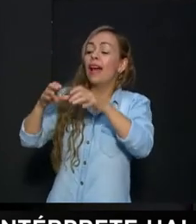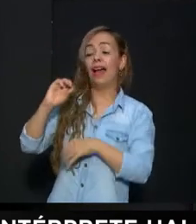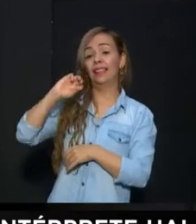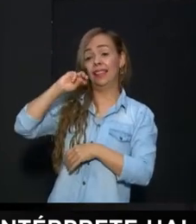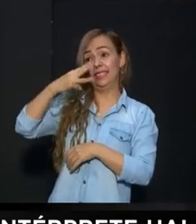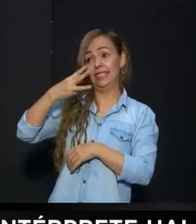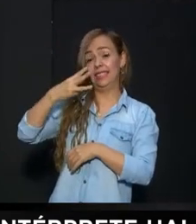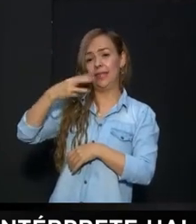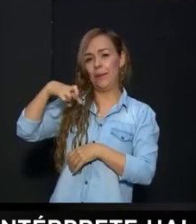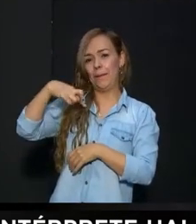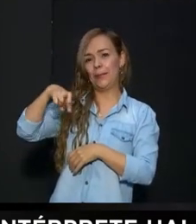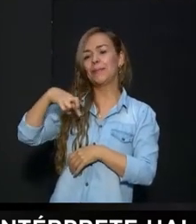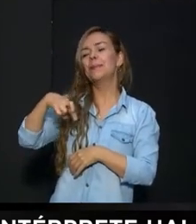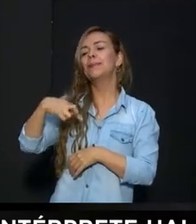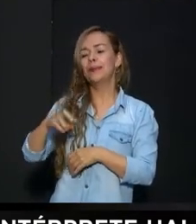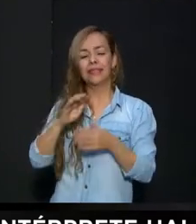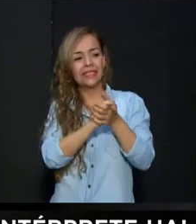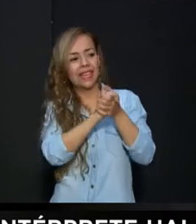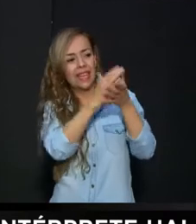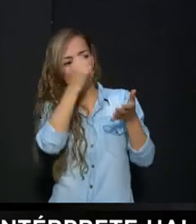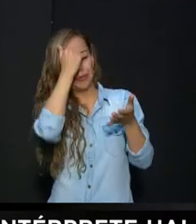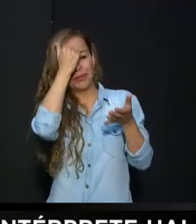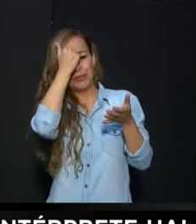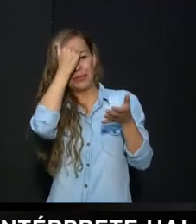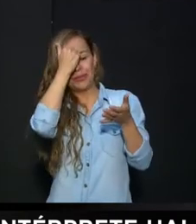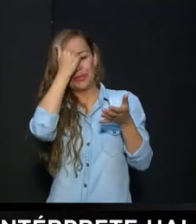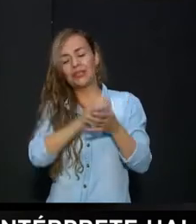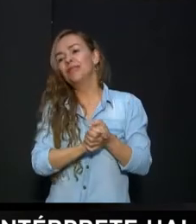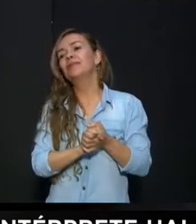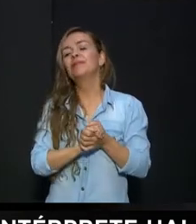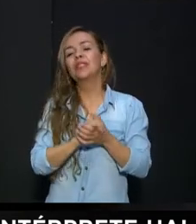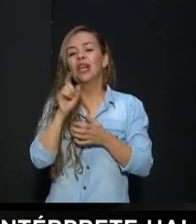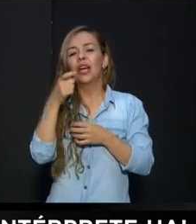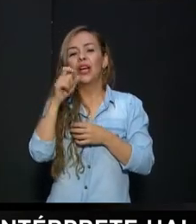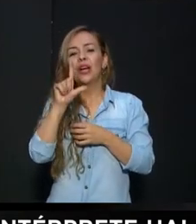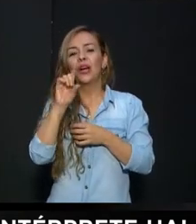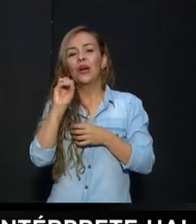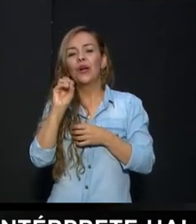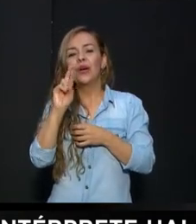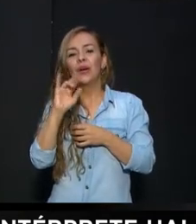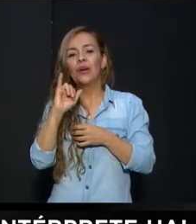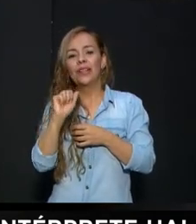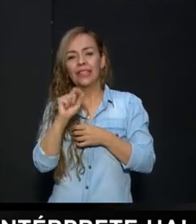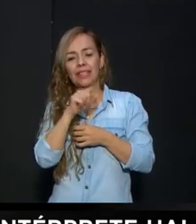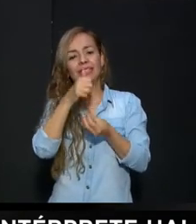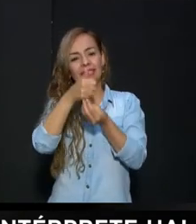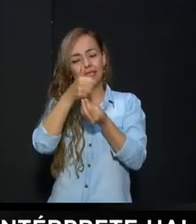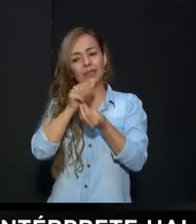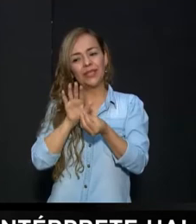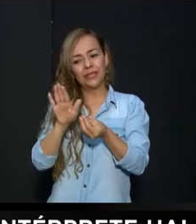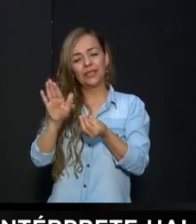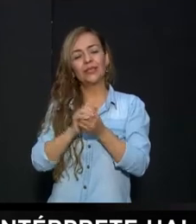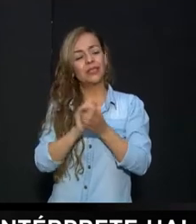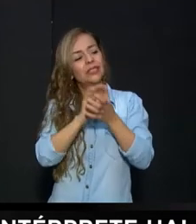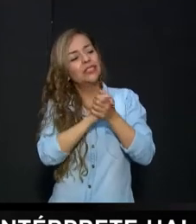grado Bueno, qué rico Ahí saludaba a la profesora A la profesora Gloria Gloria La profesora Gloria, que es la directora del grupo Bueno,